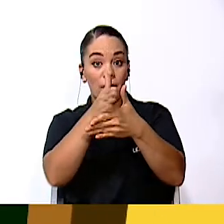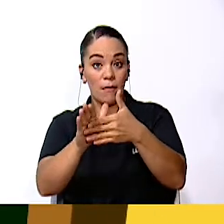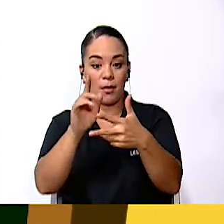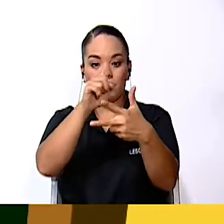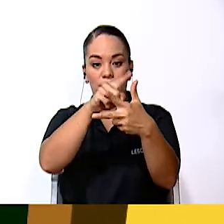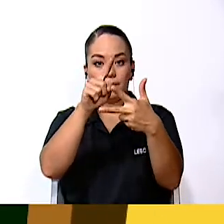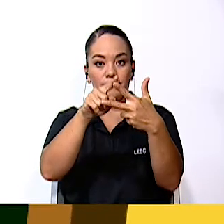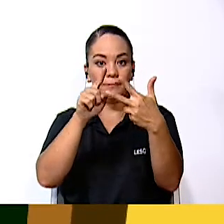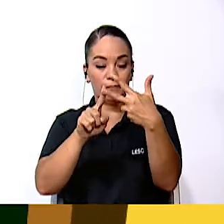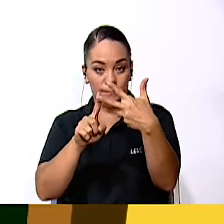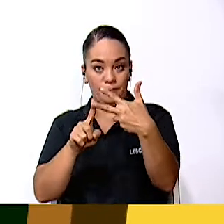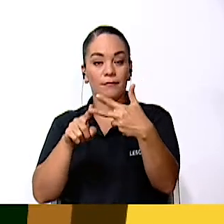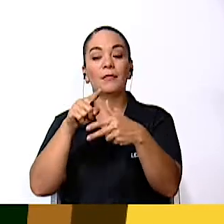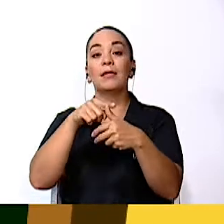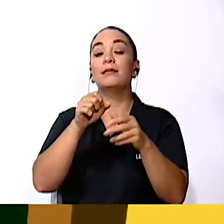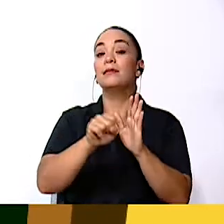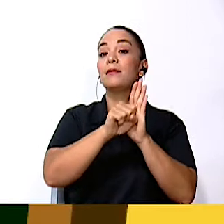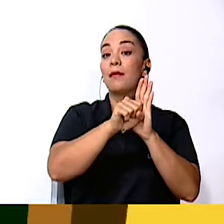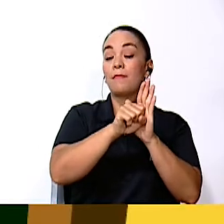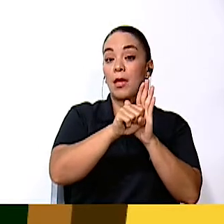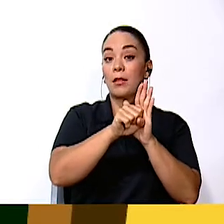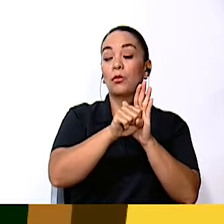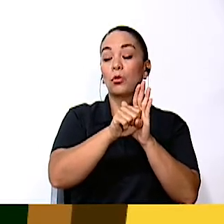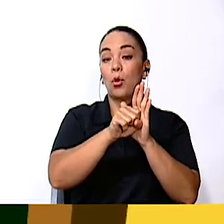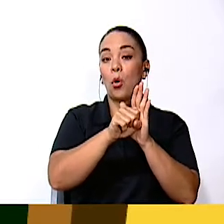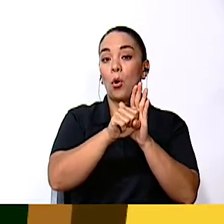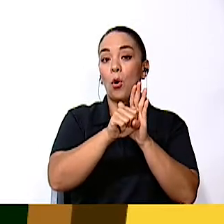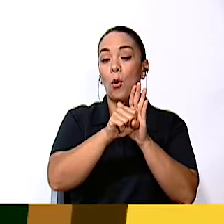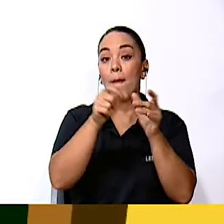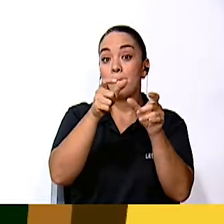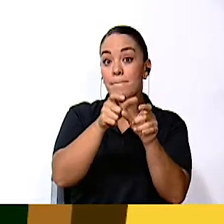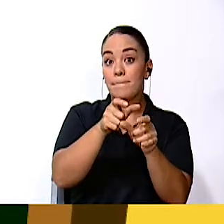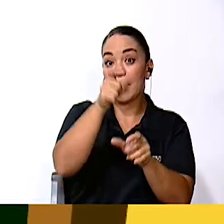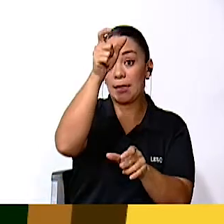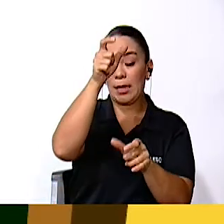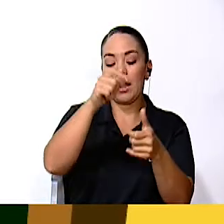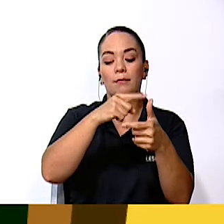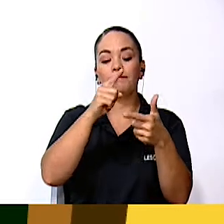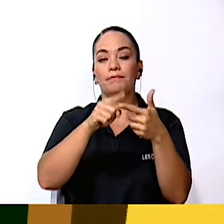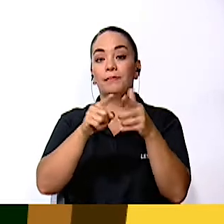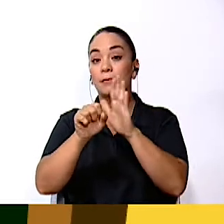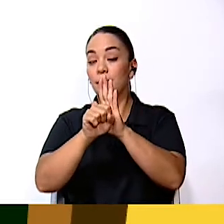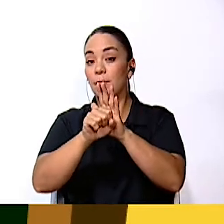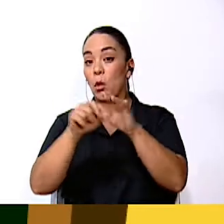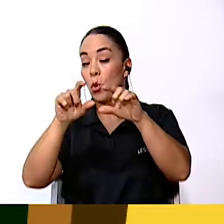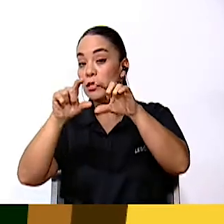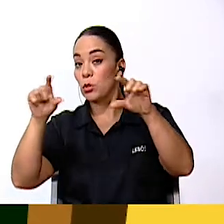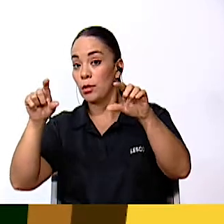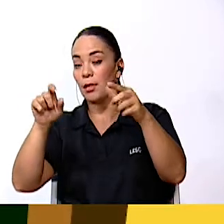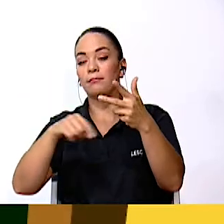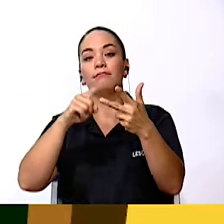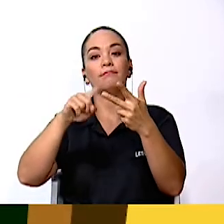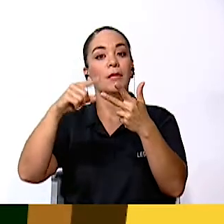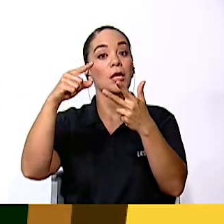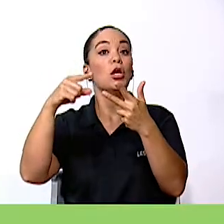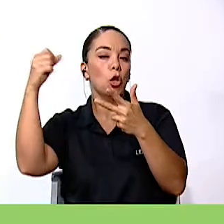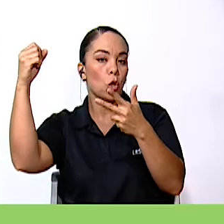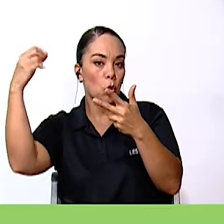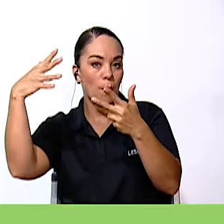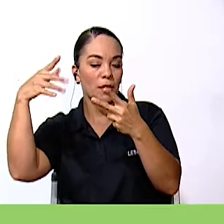Señalamiento vertical Señalamiento horizontal Y señalamiento luminoso